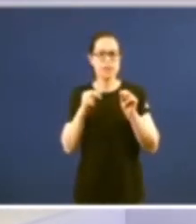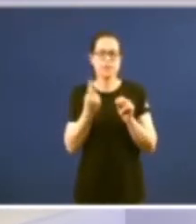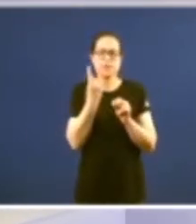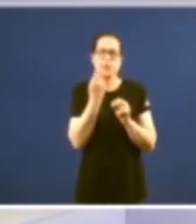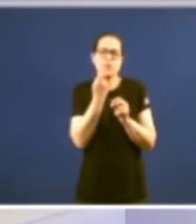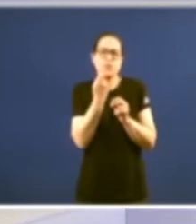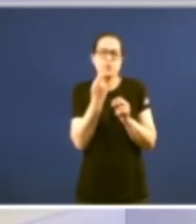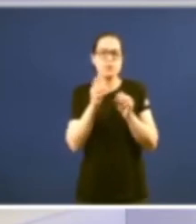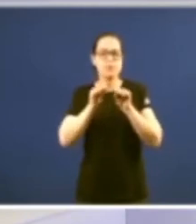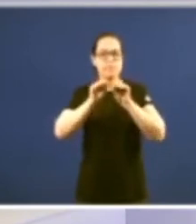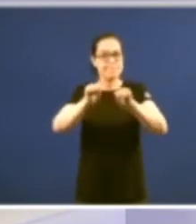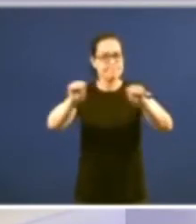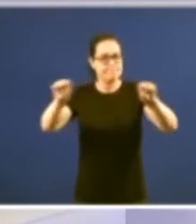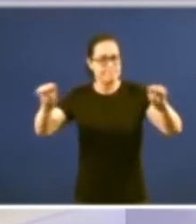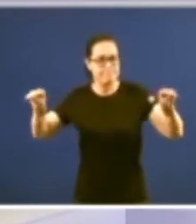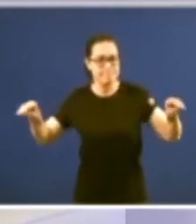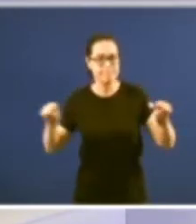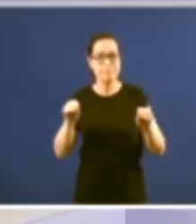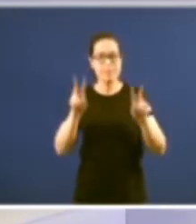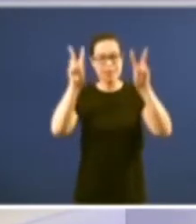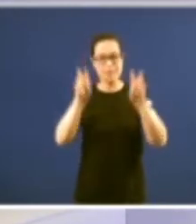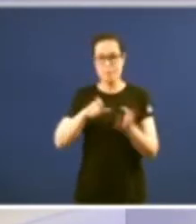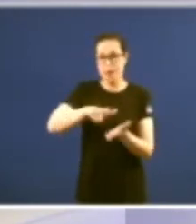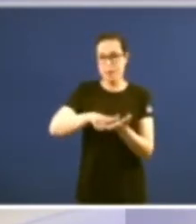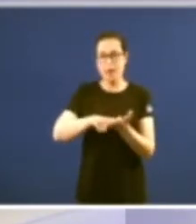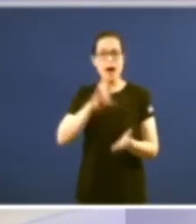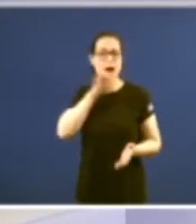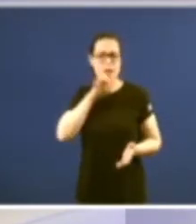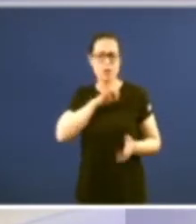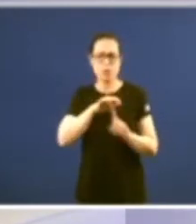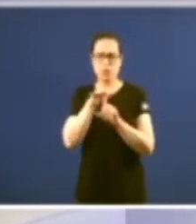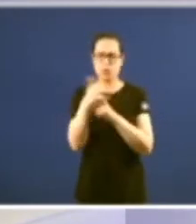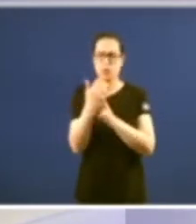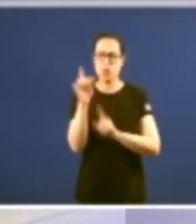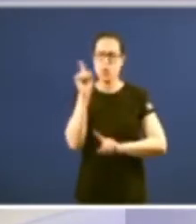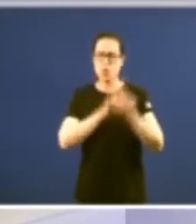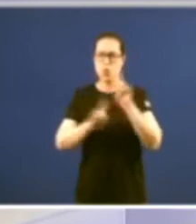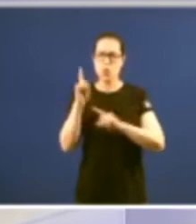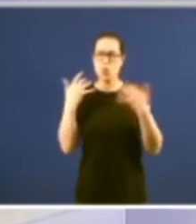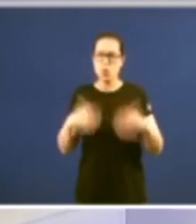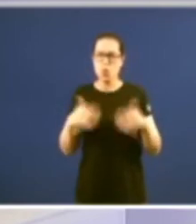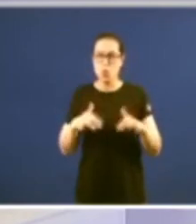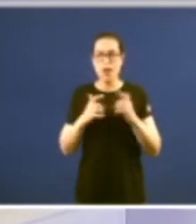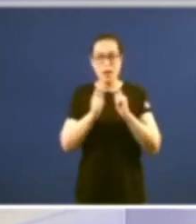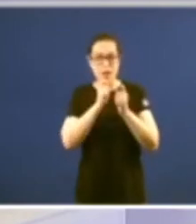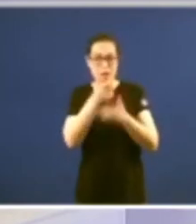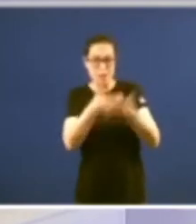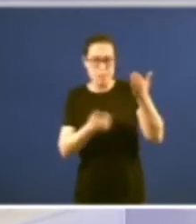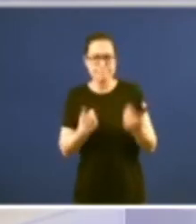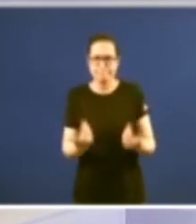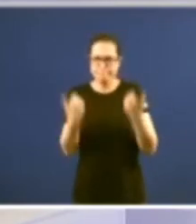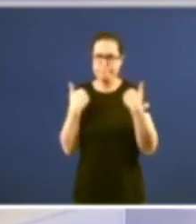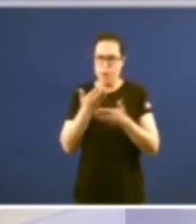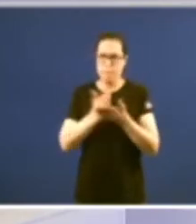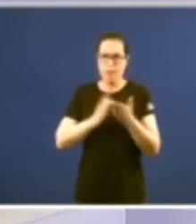sobre a preocupante situación do galego na que tamén temos cerda responsabilidade dos medios de comunicación nun